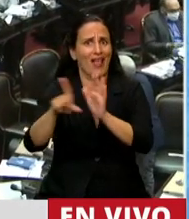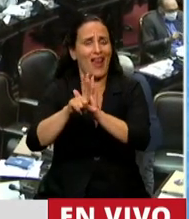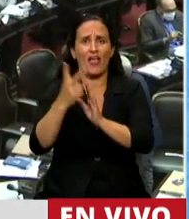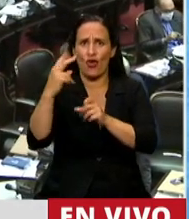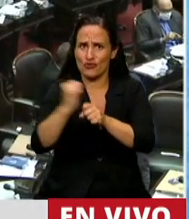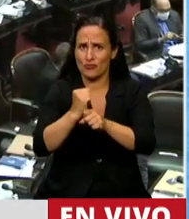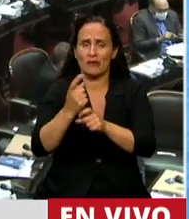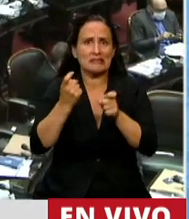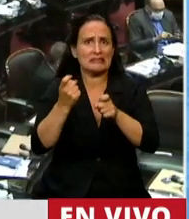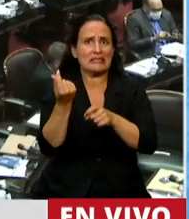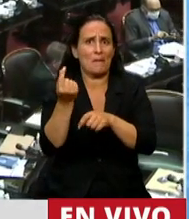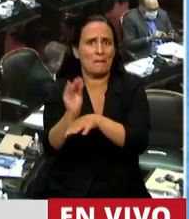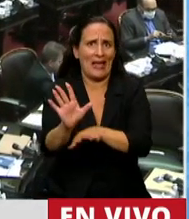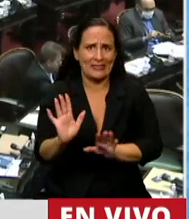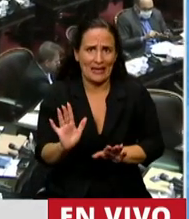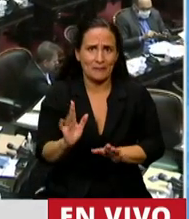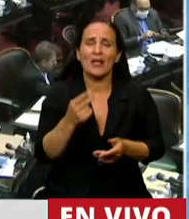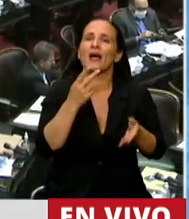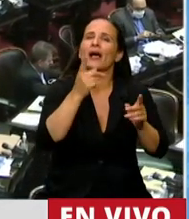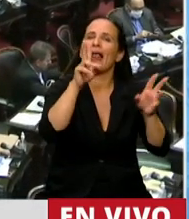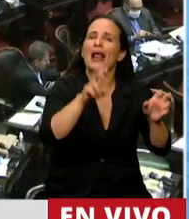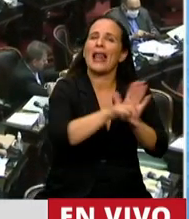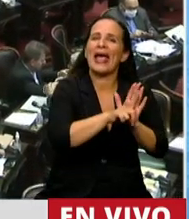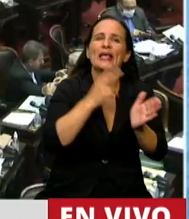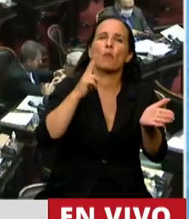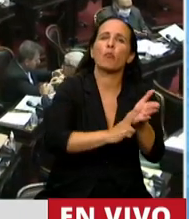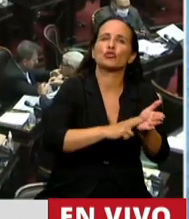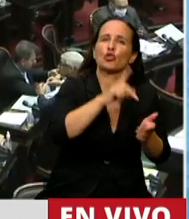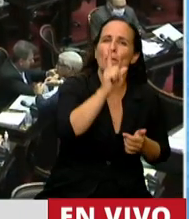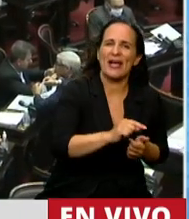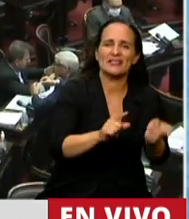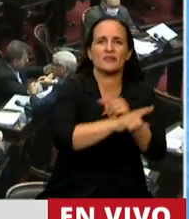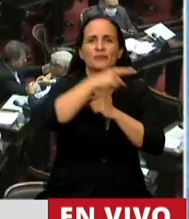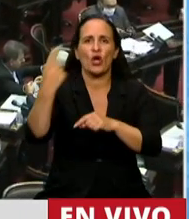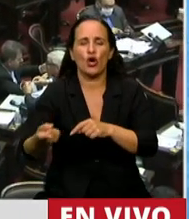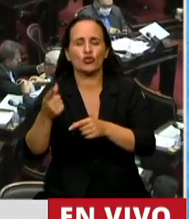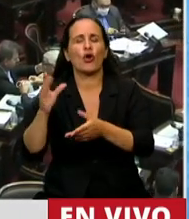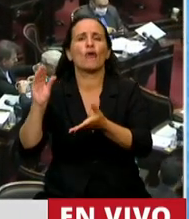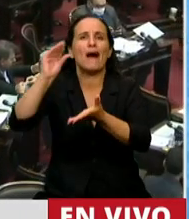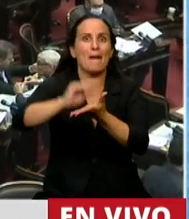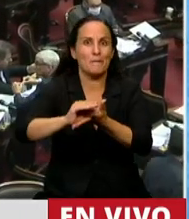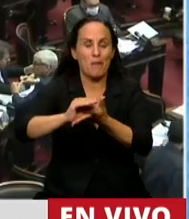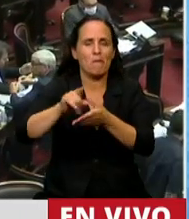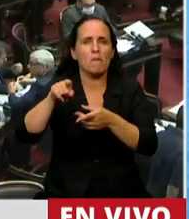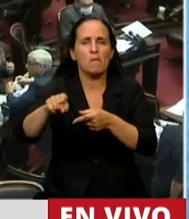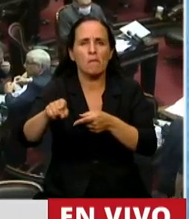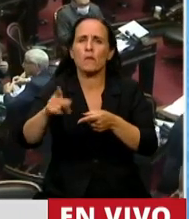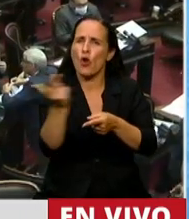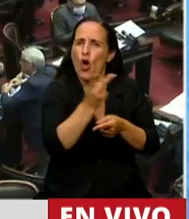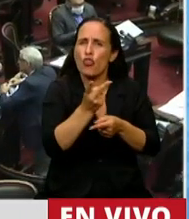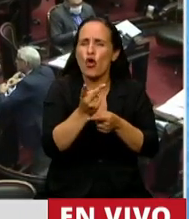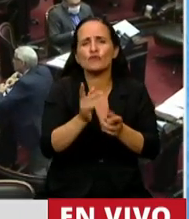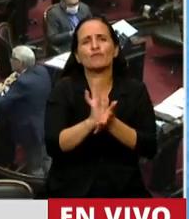dos leyes, una la del impuesto país, la otra la del aporte extraordinario en donde las dos leyes establecen un aporte